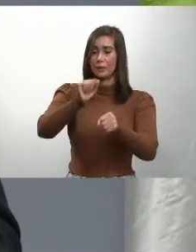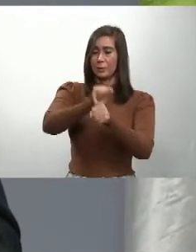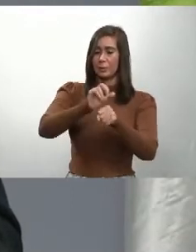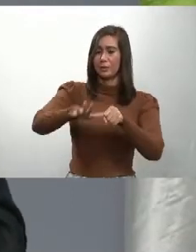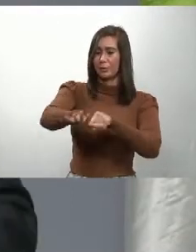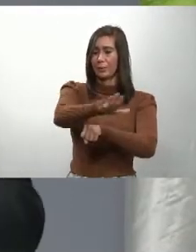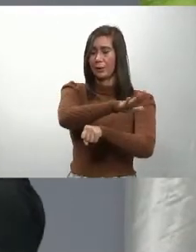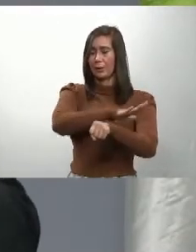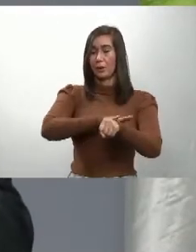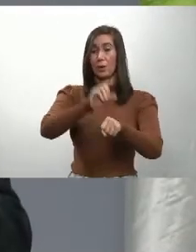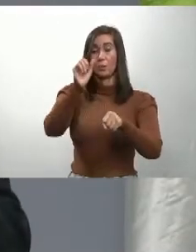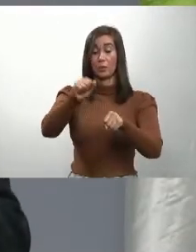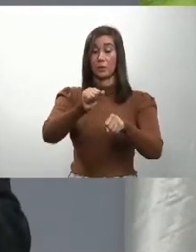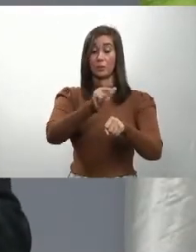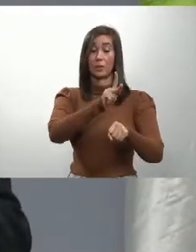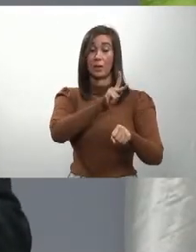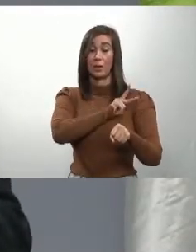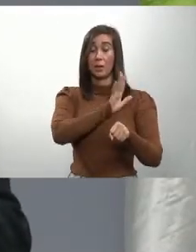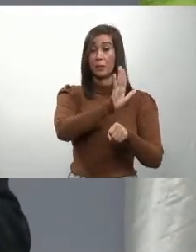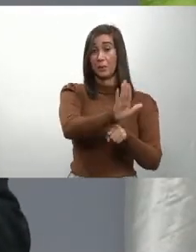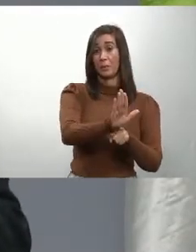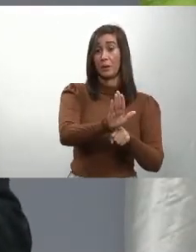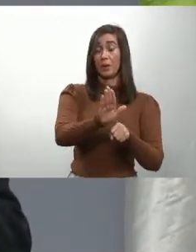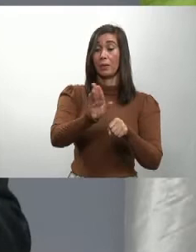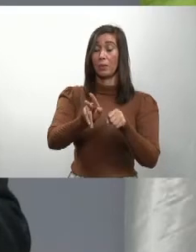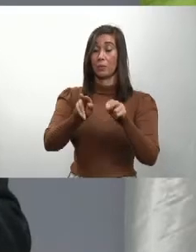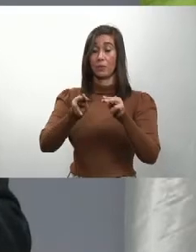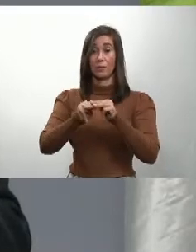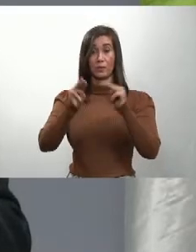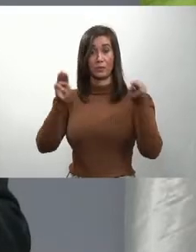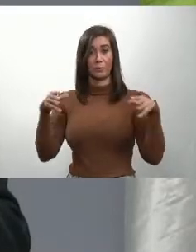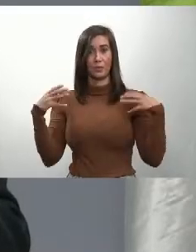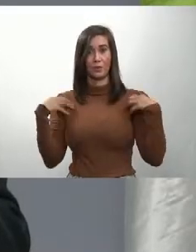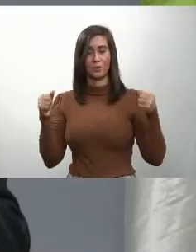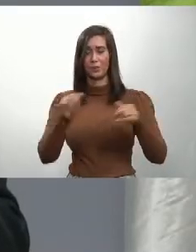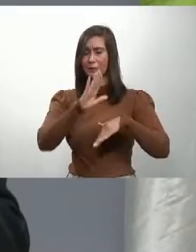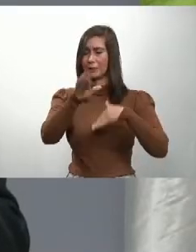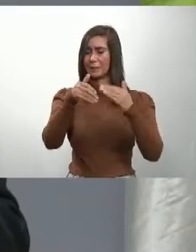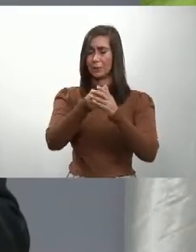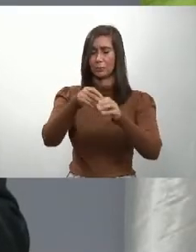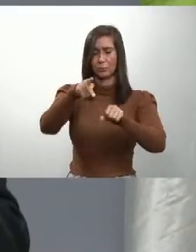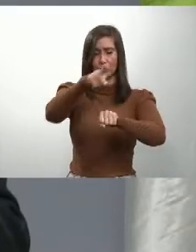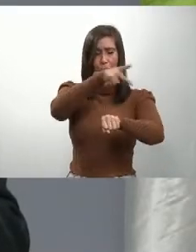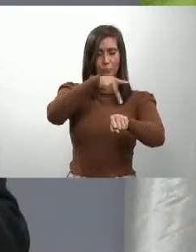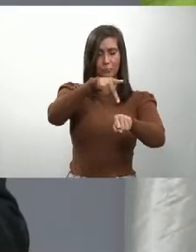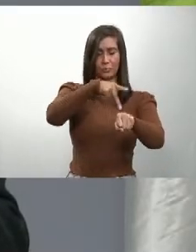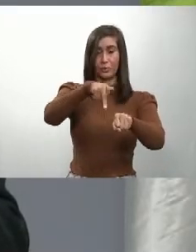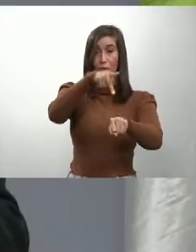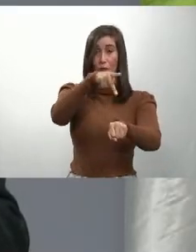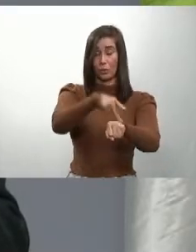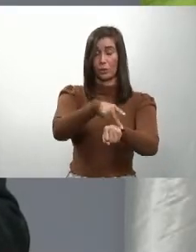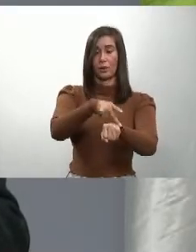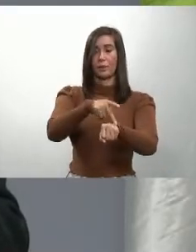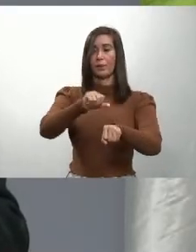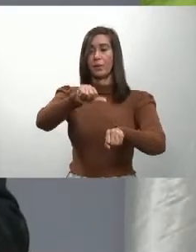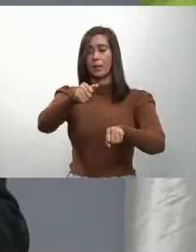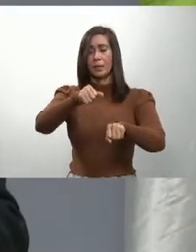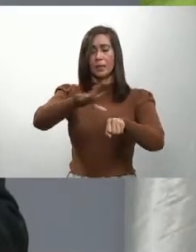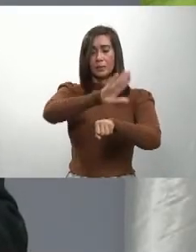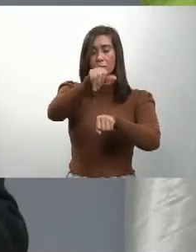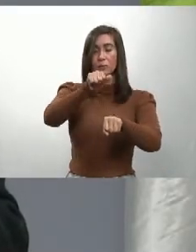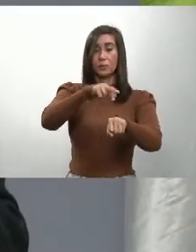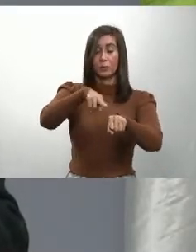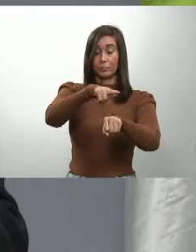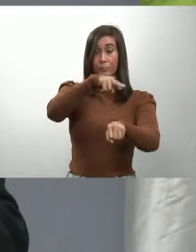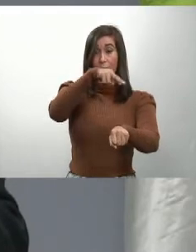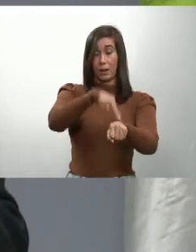Ministerio de Salud, en todas sus direcciones provinciales y regionales, por